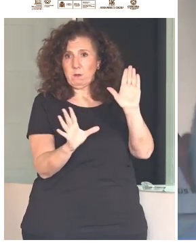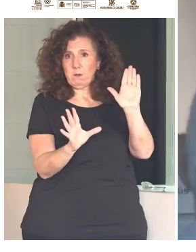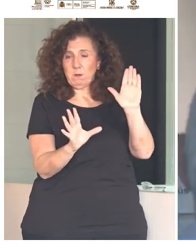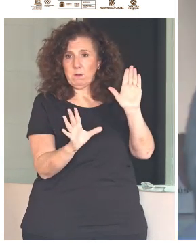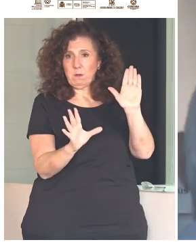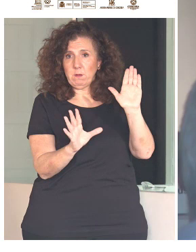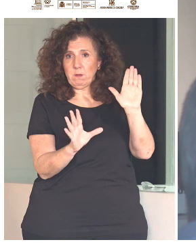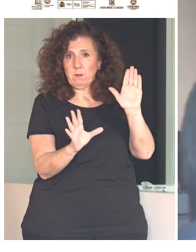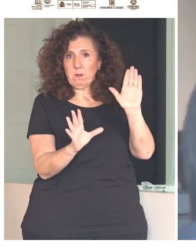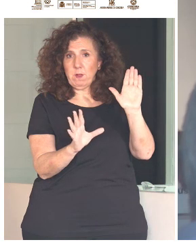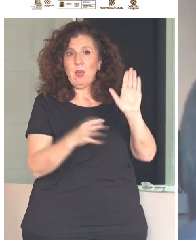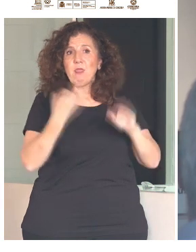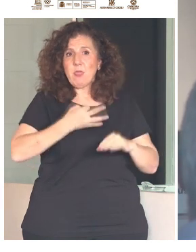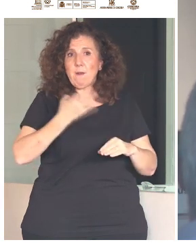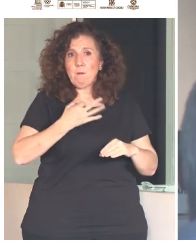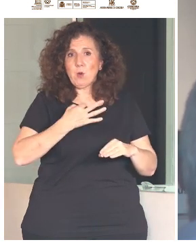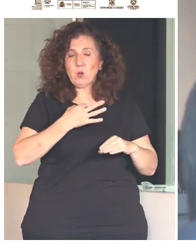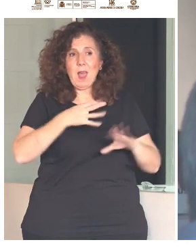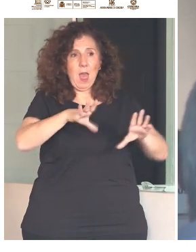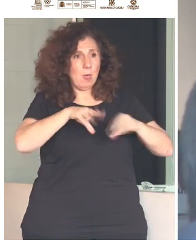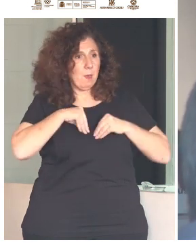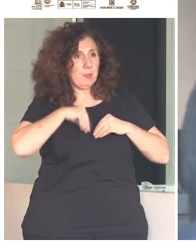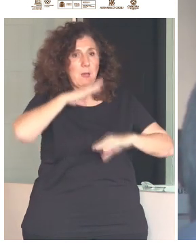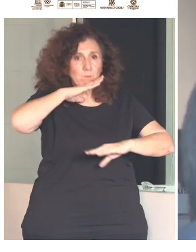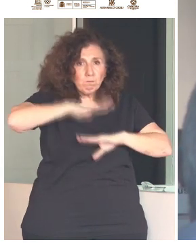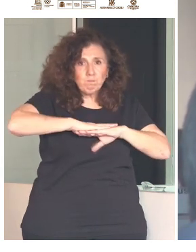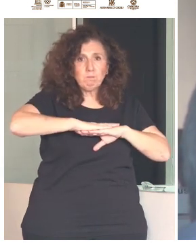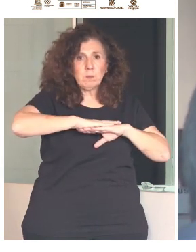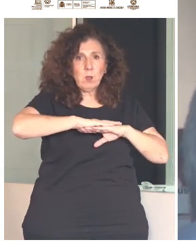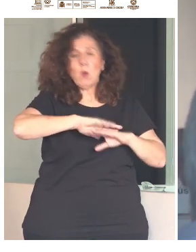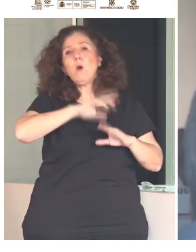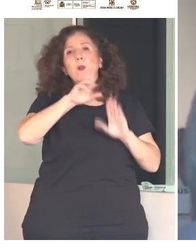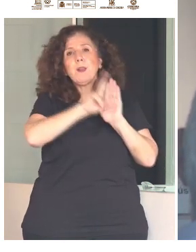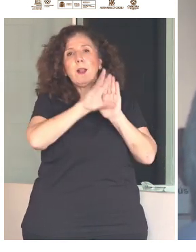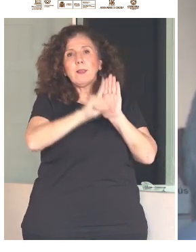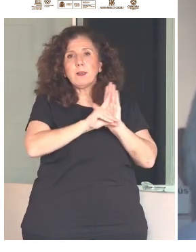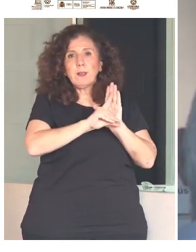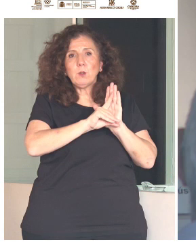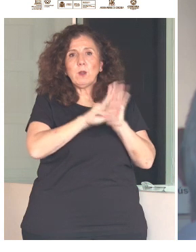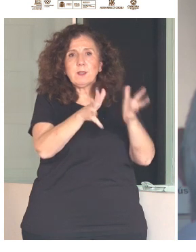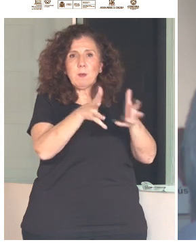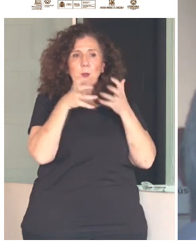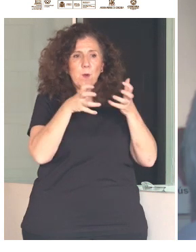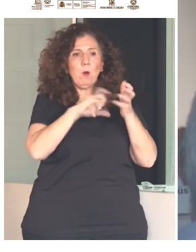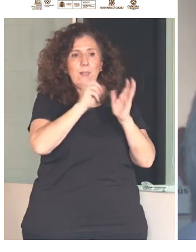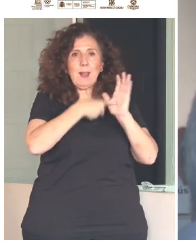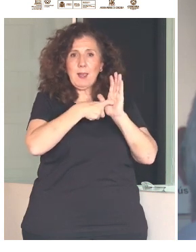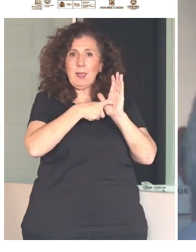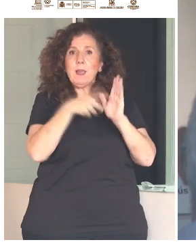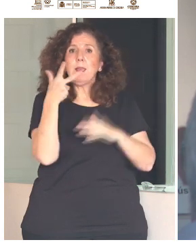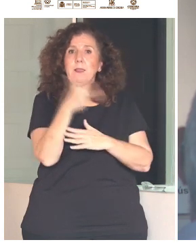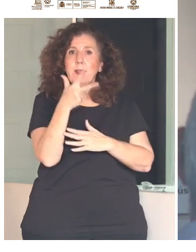Se trata de acatar un real decreto legislativo por el que se aprobó el texto refundido de la Ley General de los Derechos de las Personas con